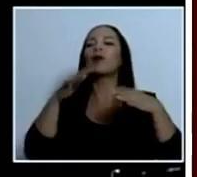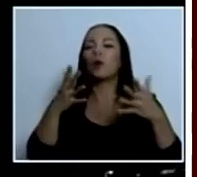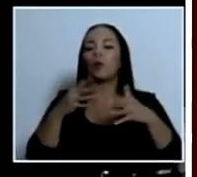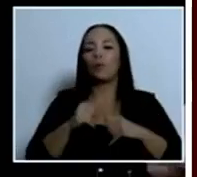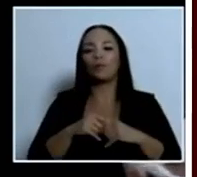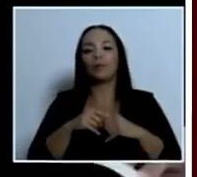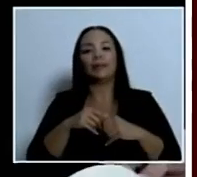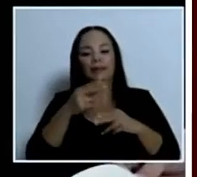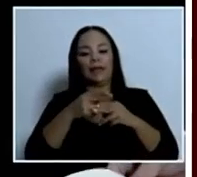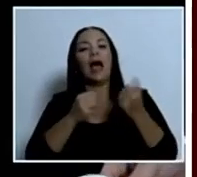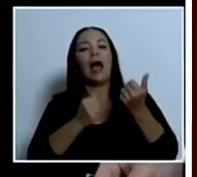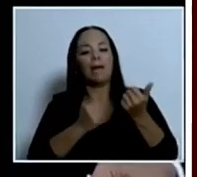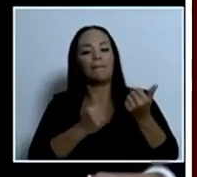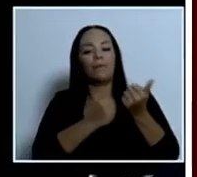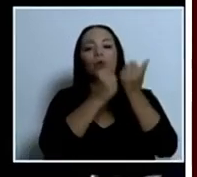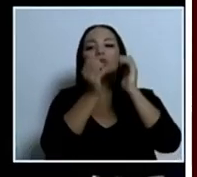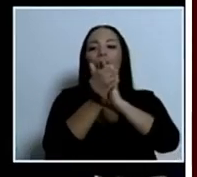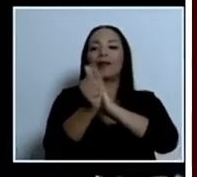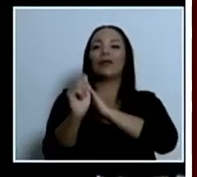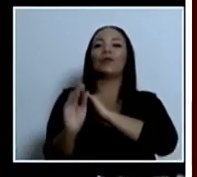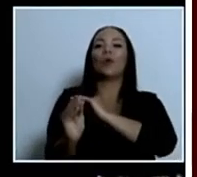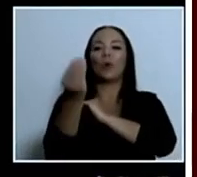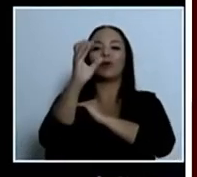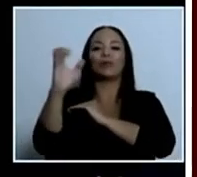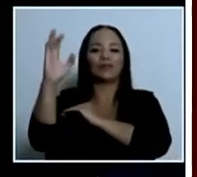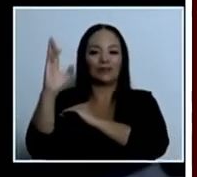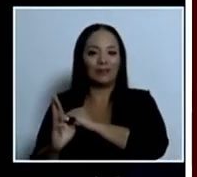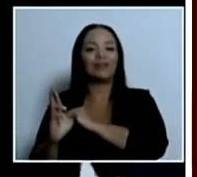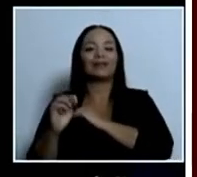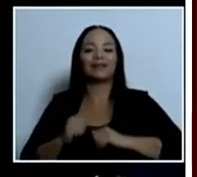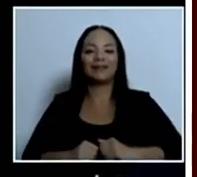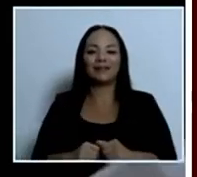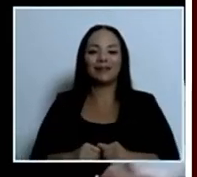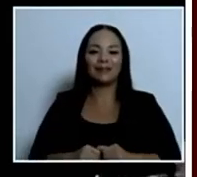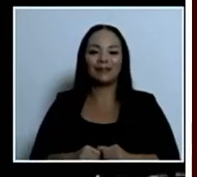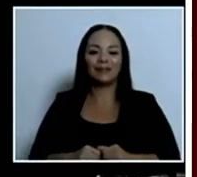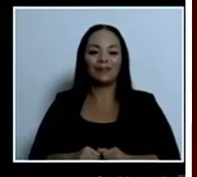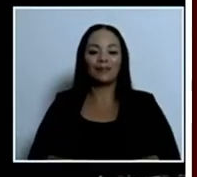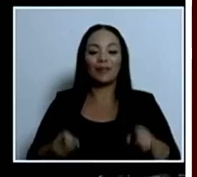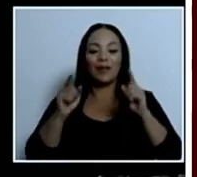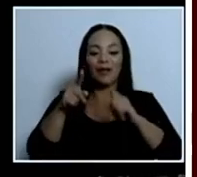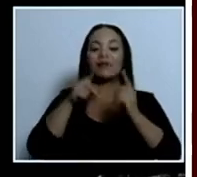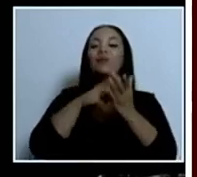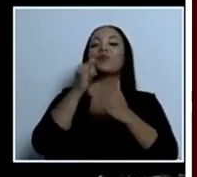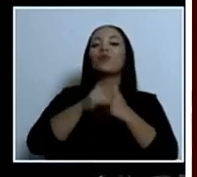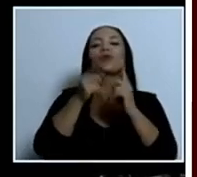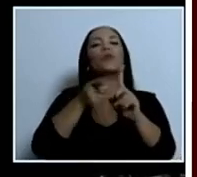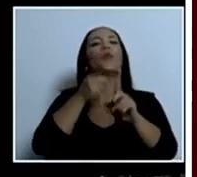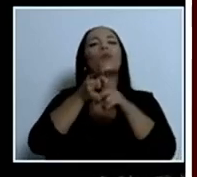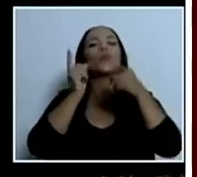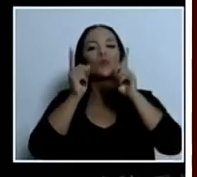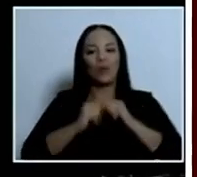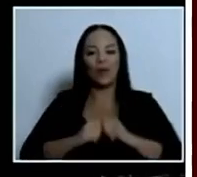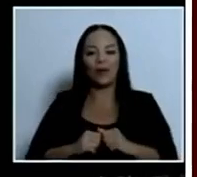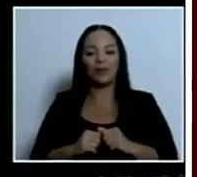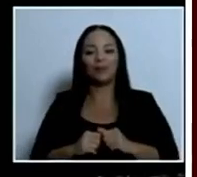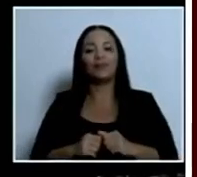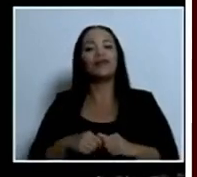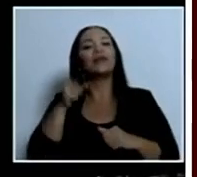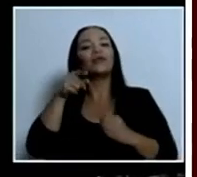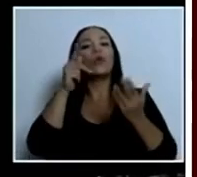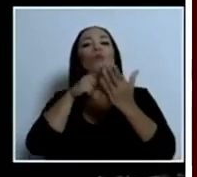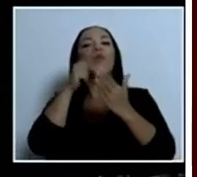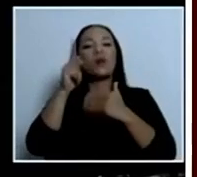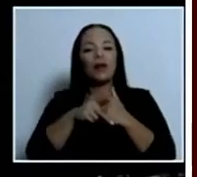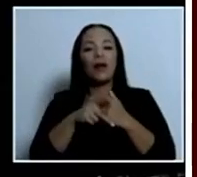Apoyo al Talento Joven Costarricense. Y en este proyecto, ¿qué es lo que se busca? Precisamente son programas